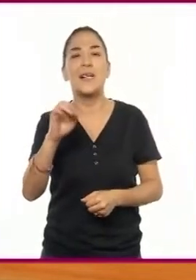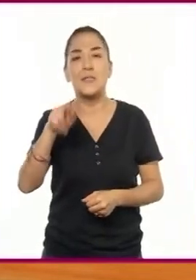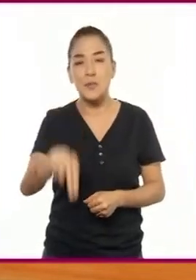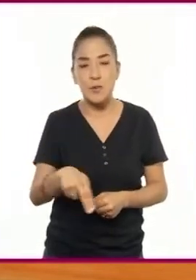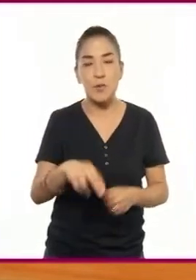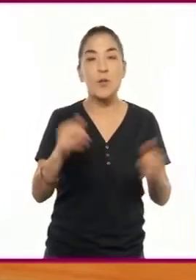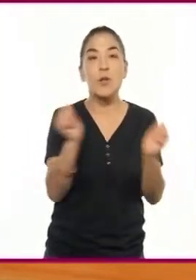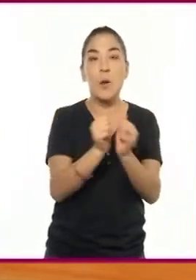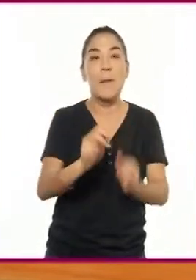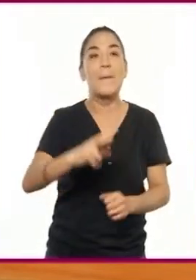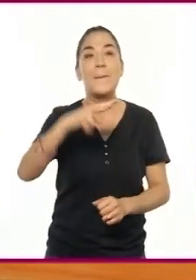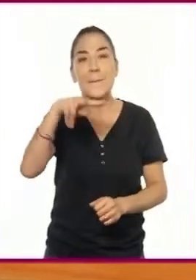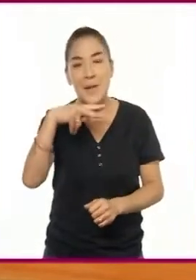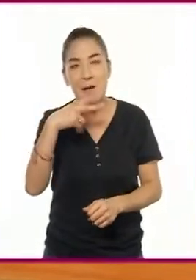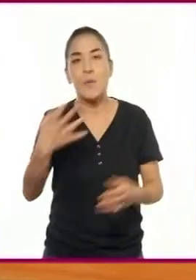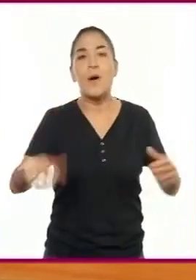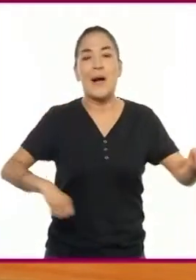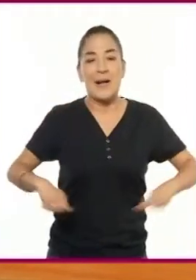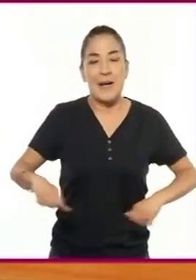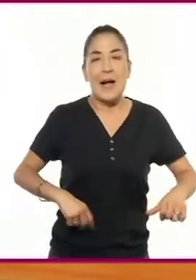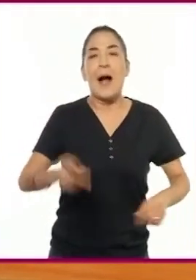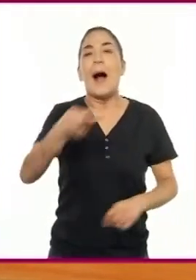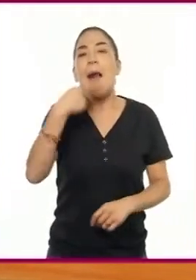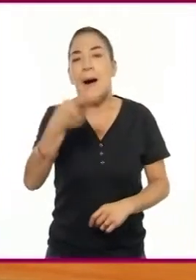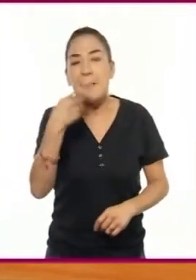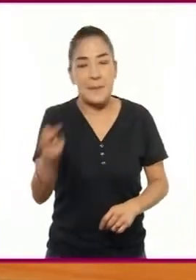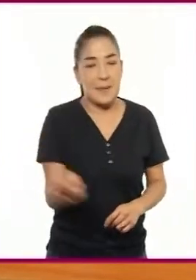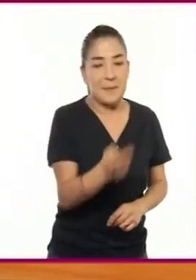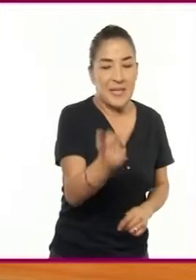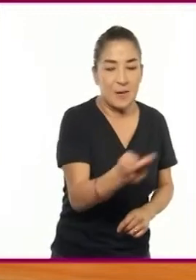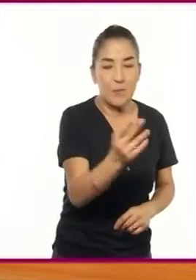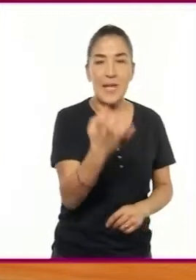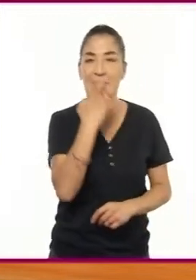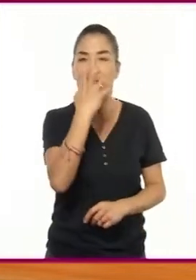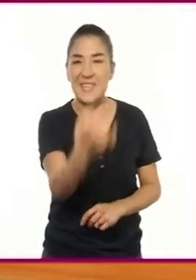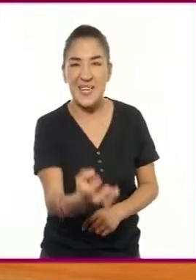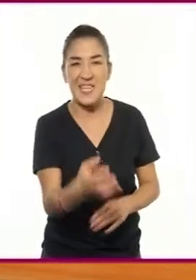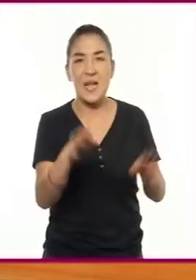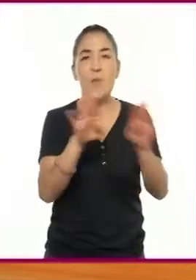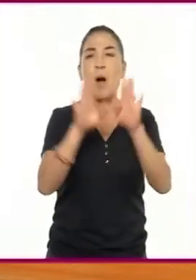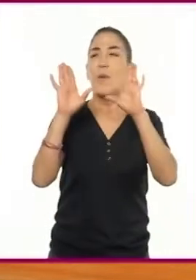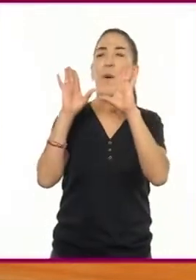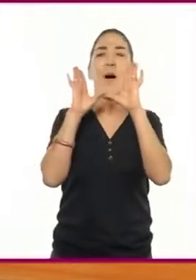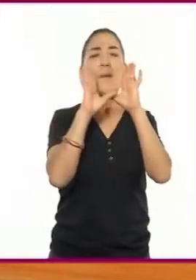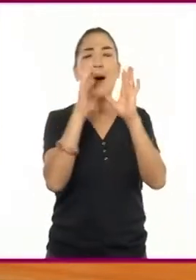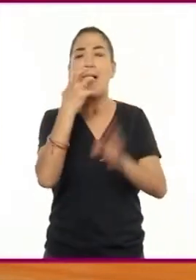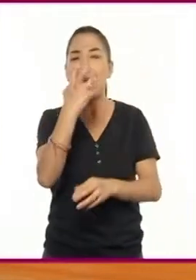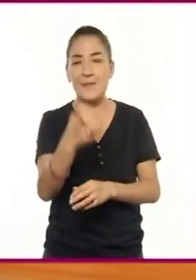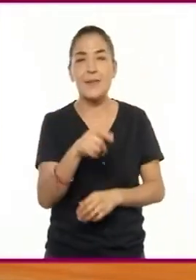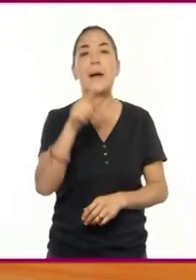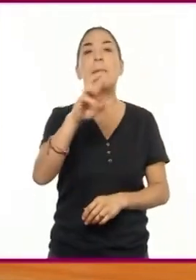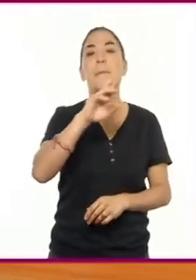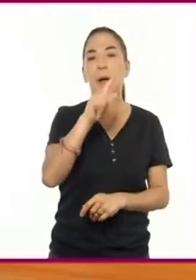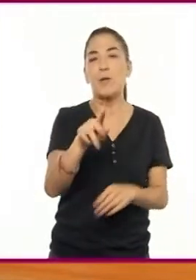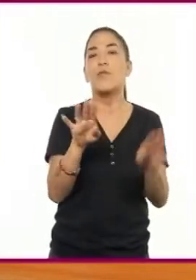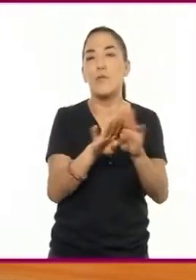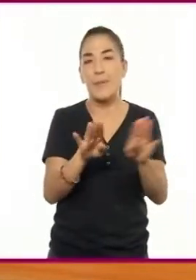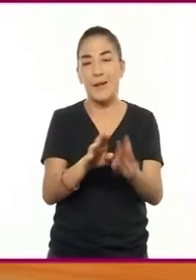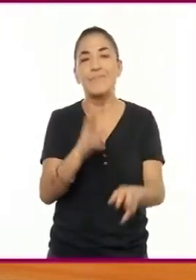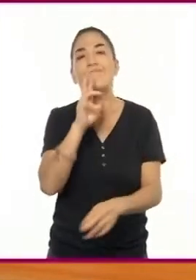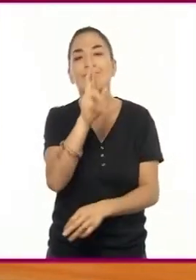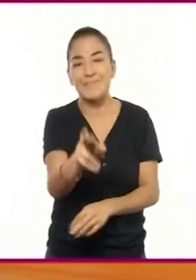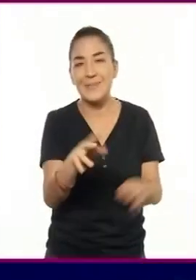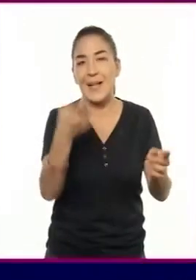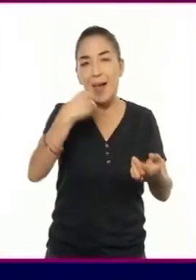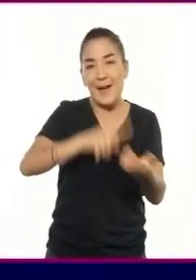verbos o acciones como habla, pregunta, grita, posifera, etc., es mejor resolverlo creando